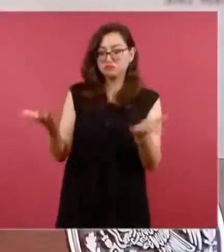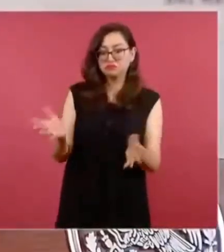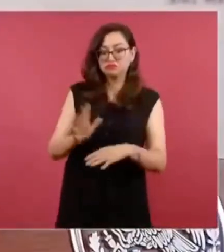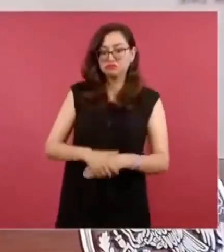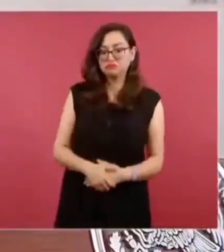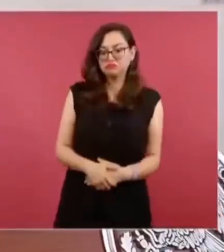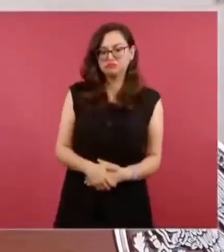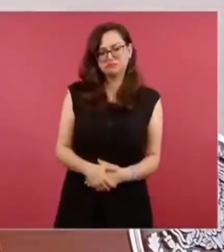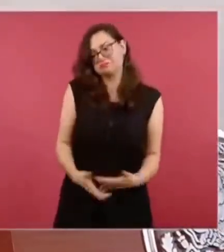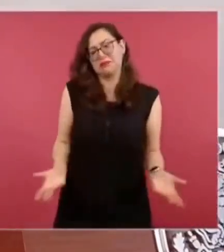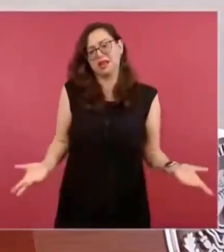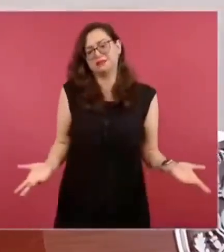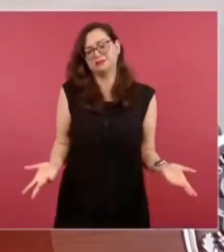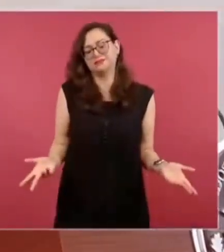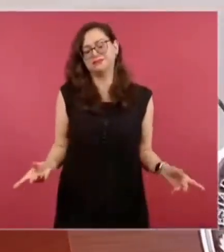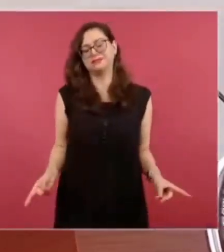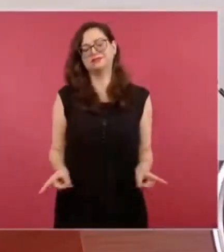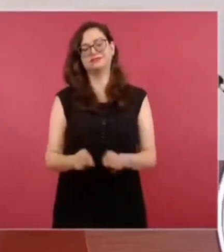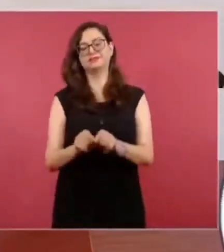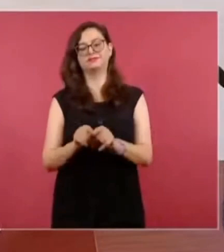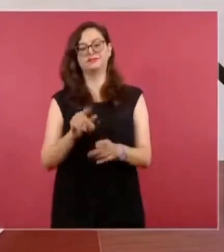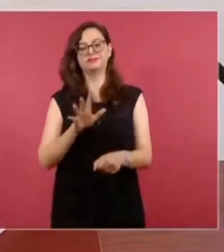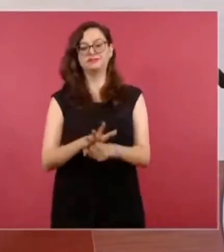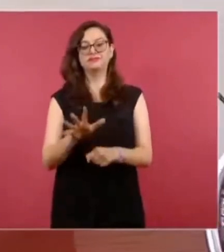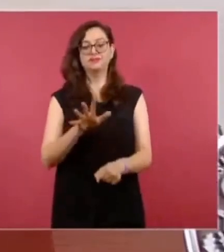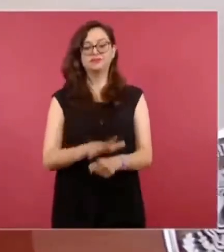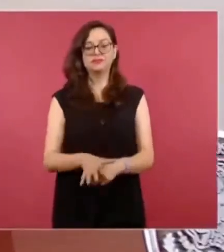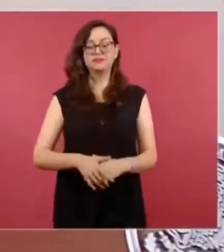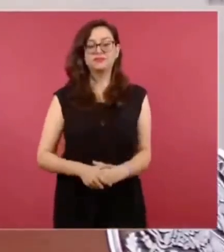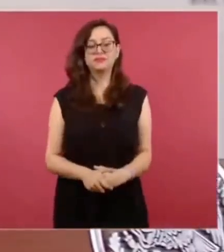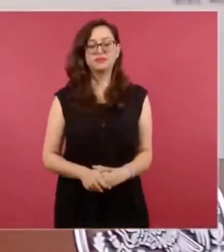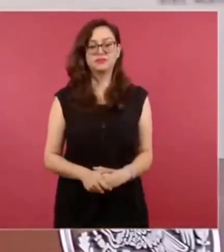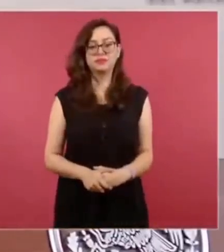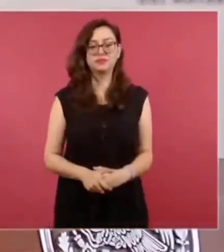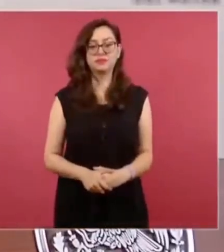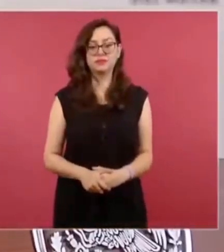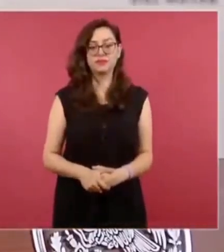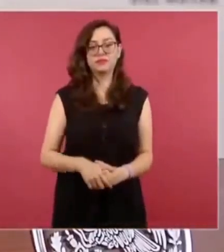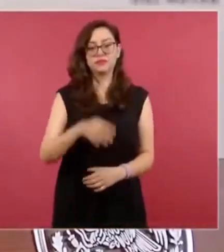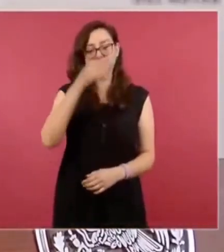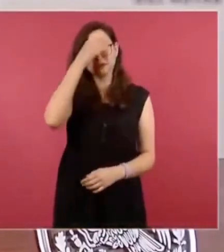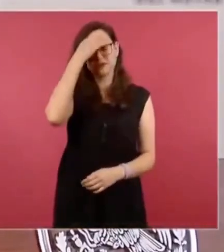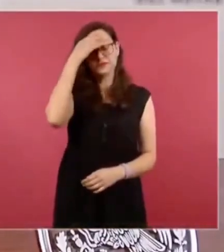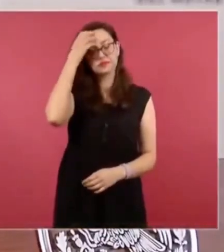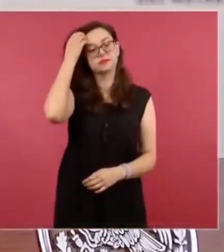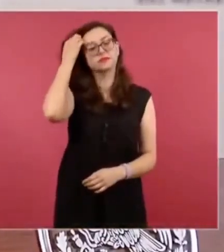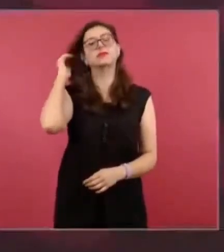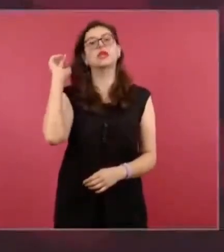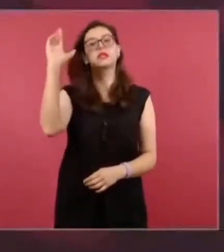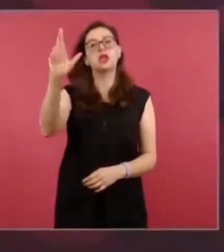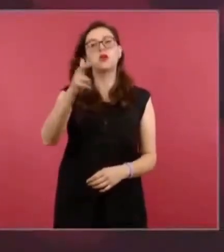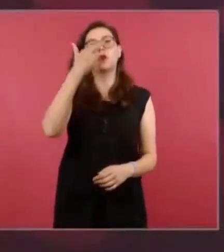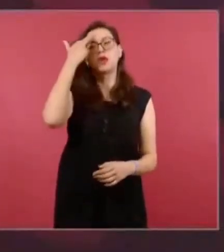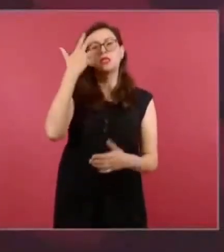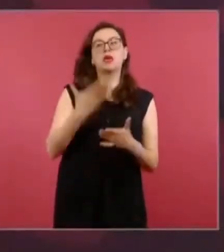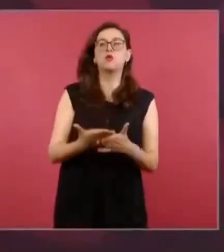¿para qué les digo?, ¿se acuerdan de un éxodo que yo caminé